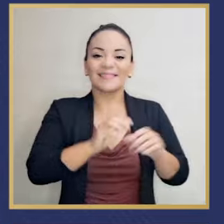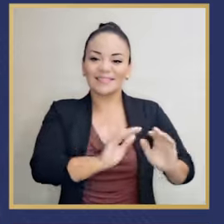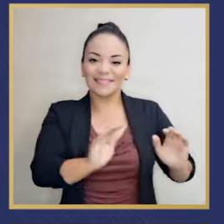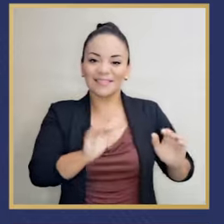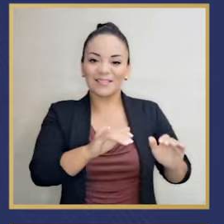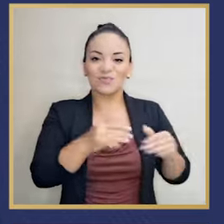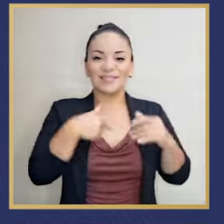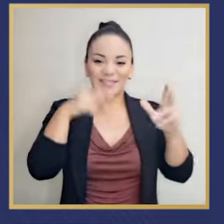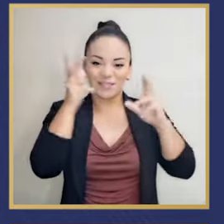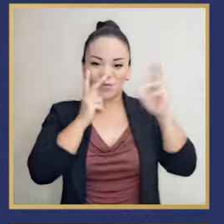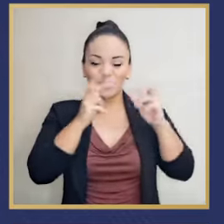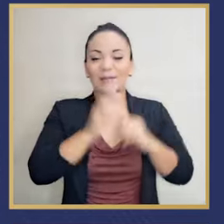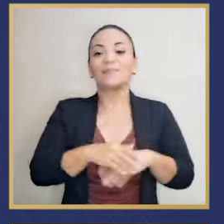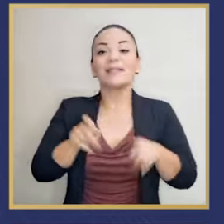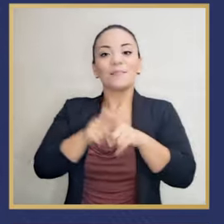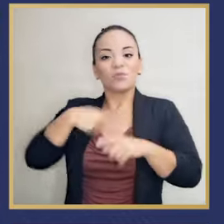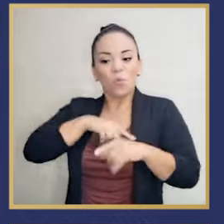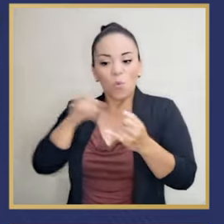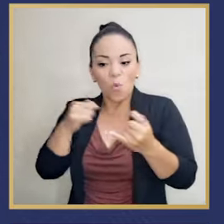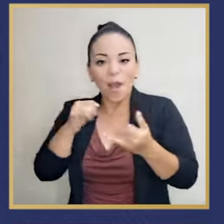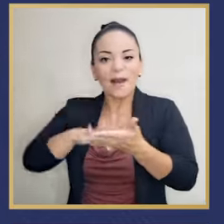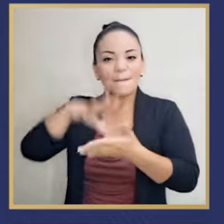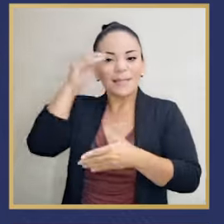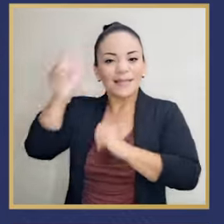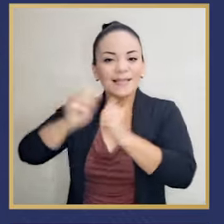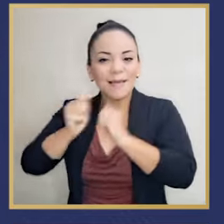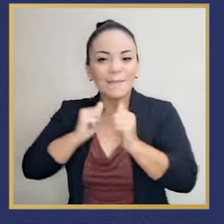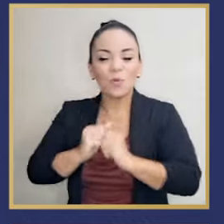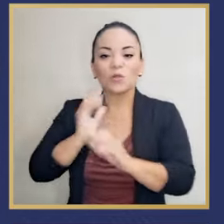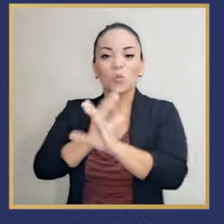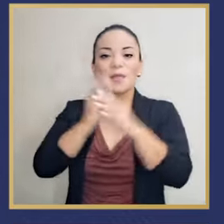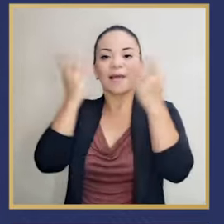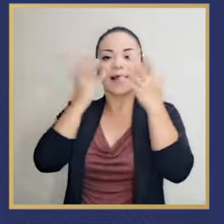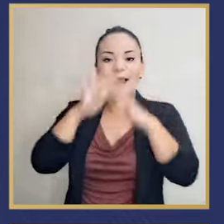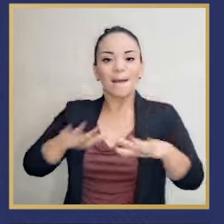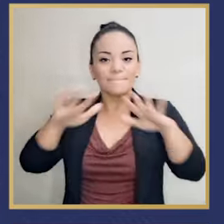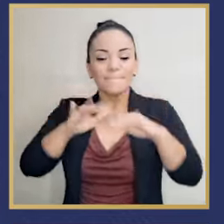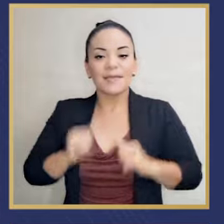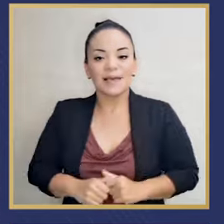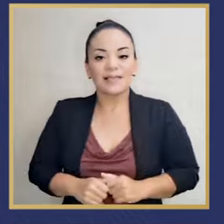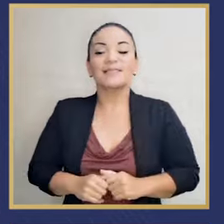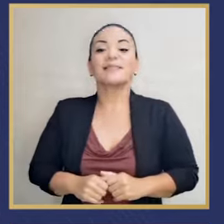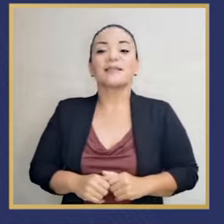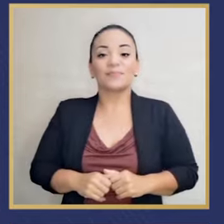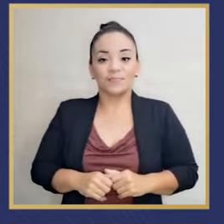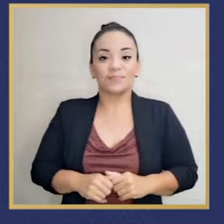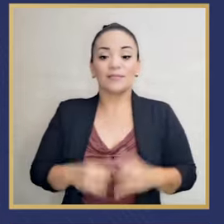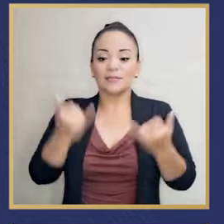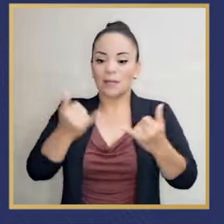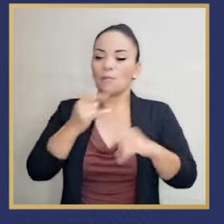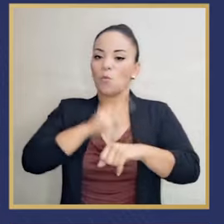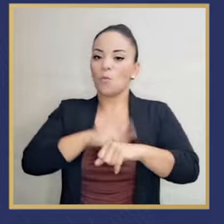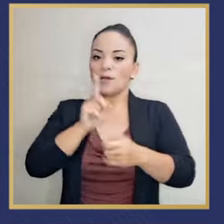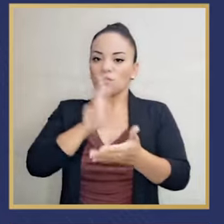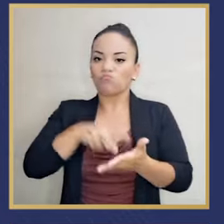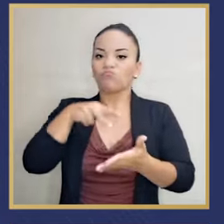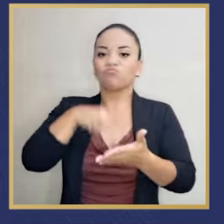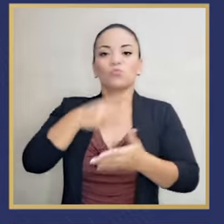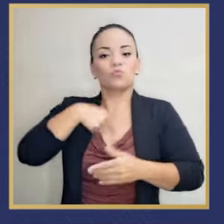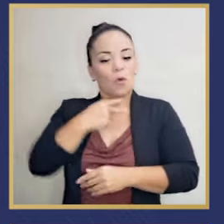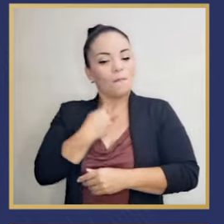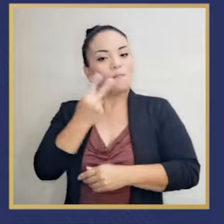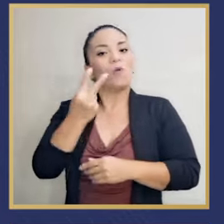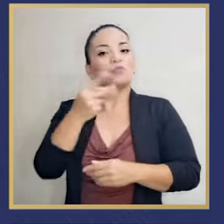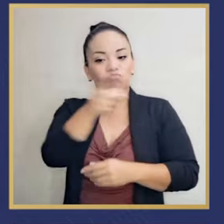También queremos jugar, hacer deporte, aprender, cuidar el ambiente. Es hora de alzar nuestras voces,